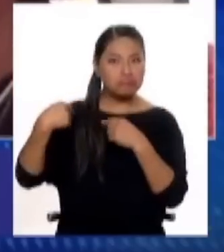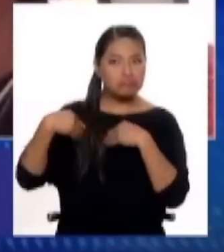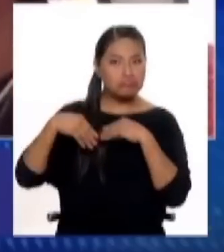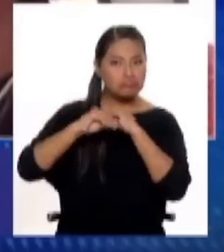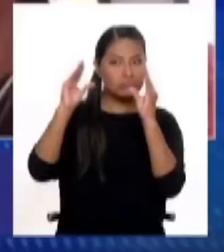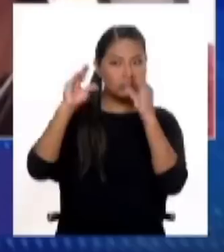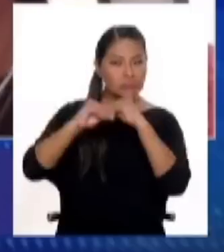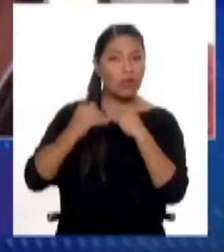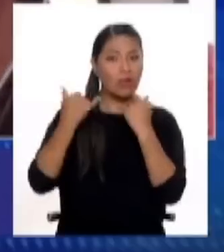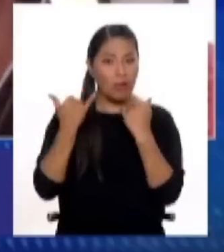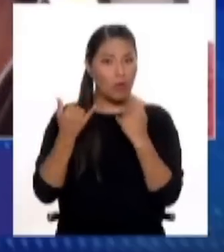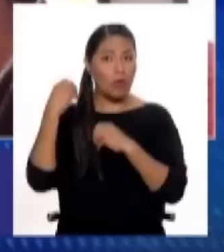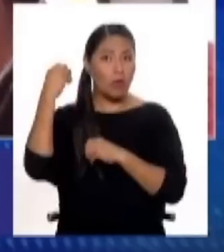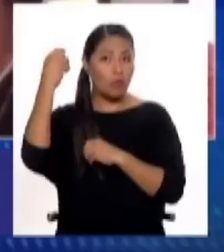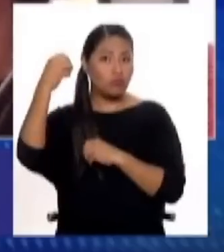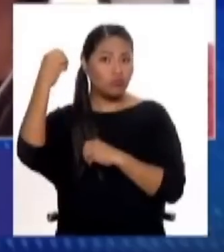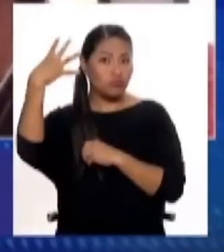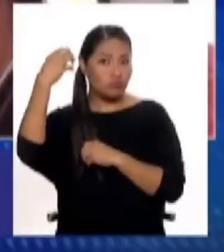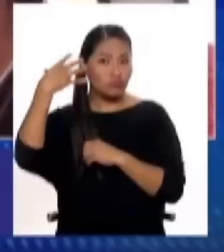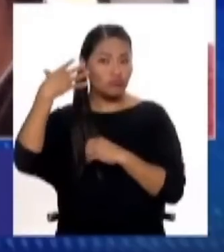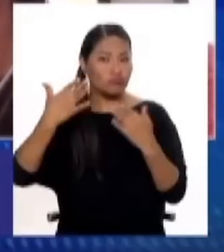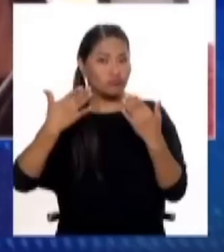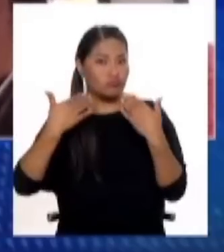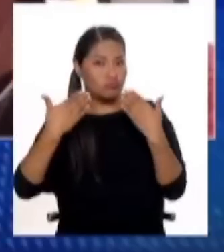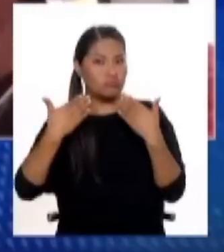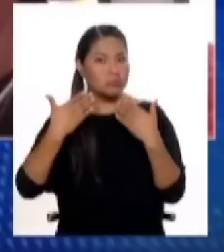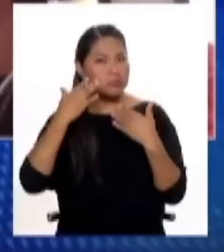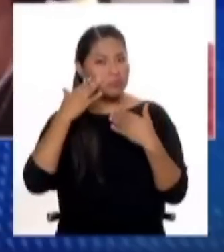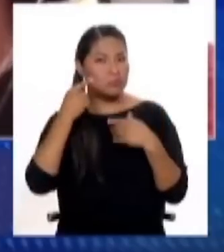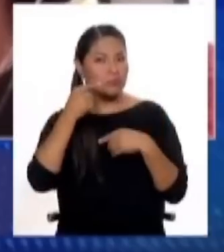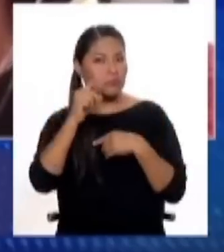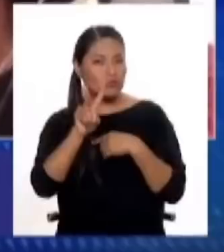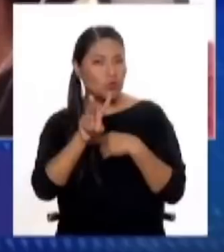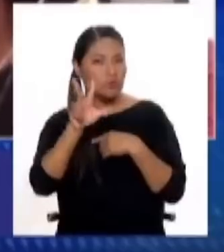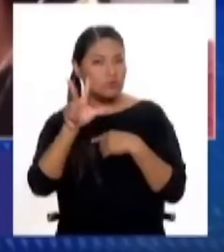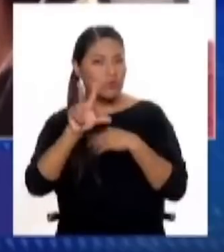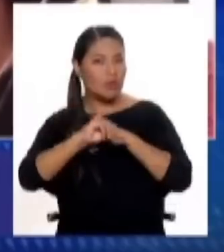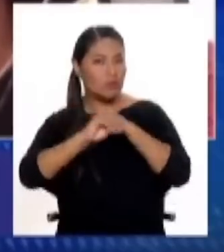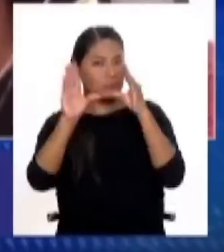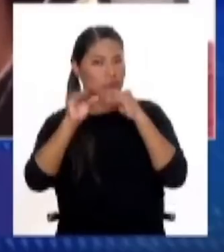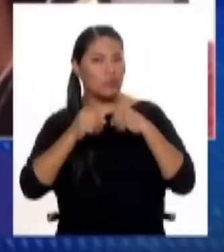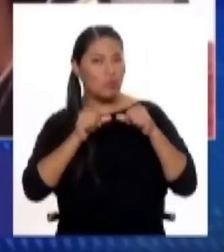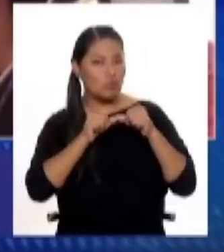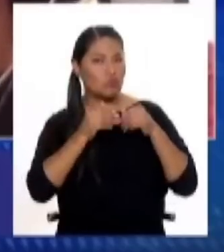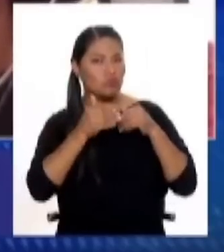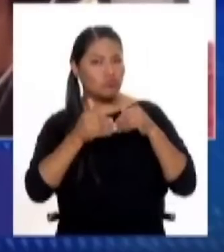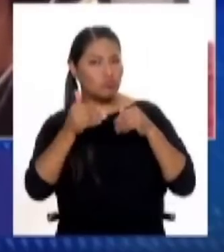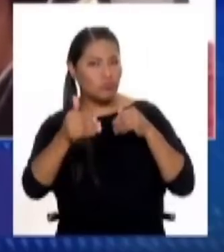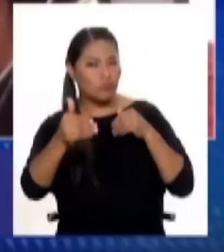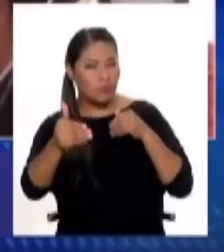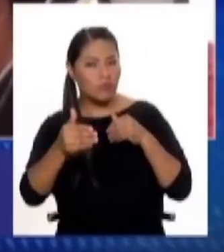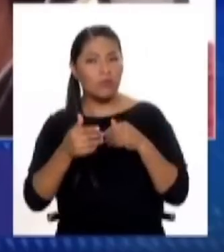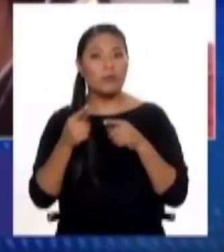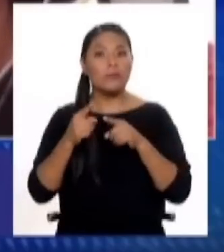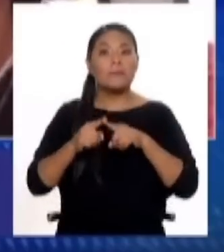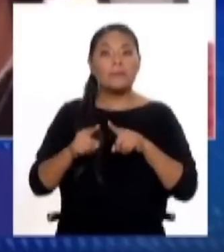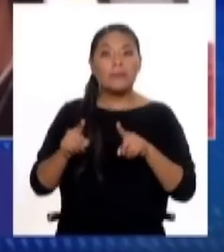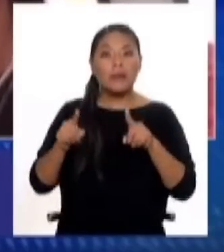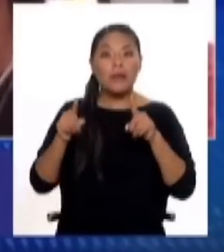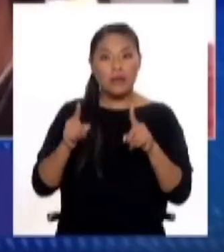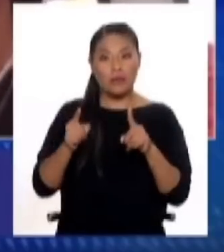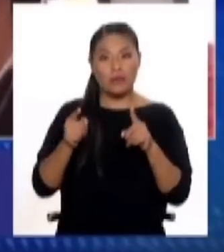condición todavía va a permanecer unos dos o tres días más. Sin embargo, la